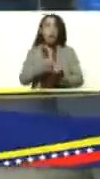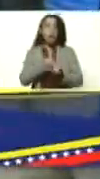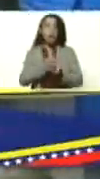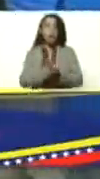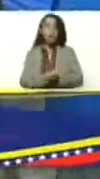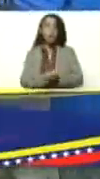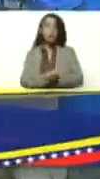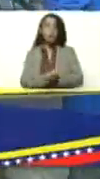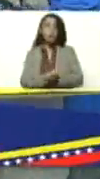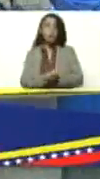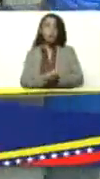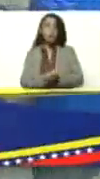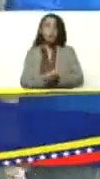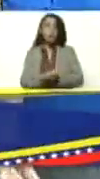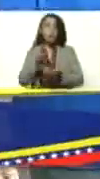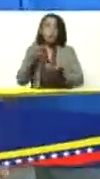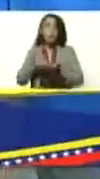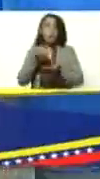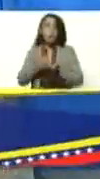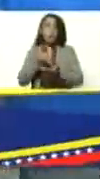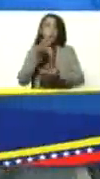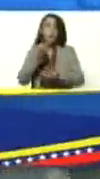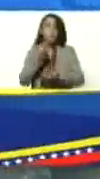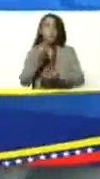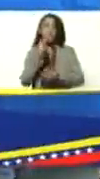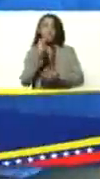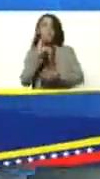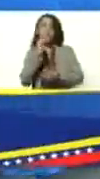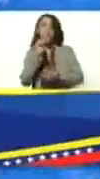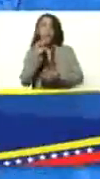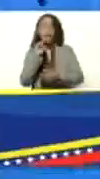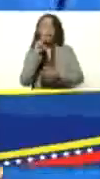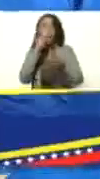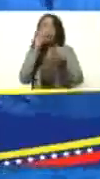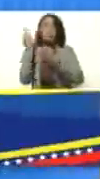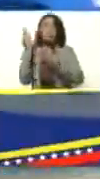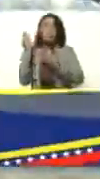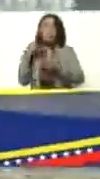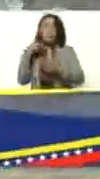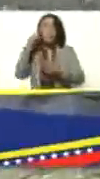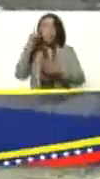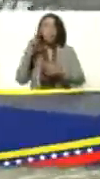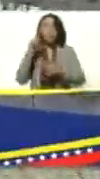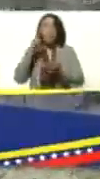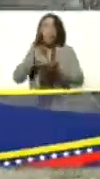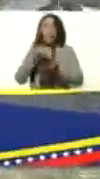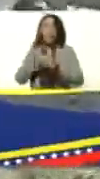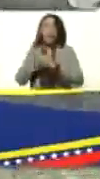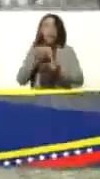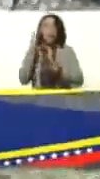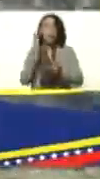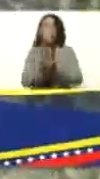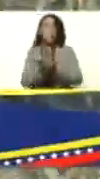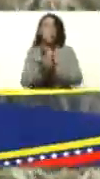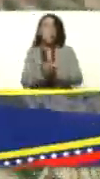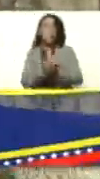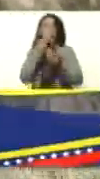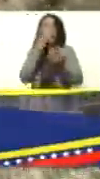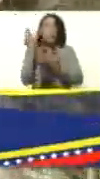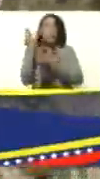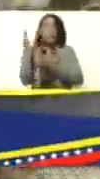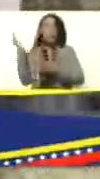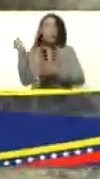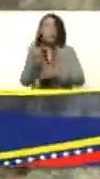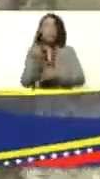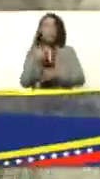presidente. La cabra Mocha. Murcia. Murcia. Yo creía que han traído la cabra Mocha. Allá viene, ya viene. ¿Qué dice?